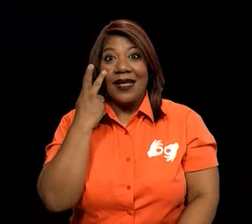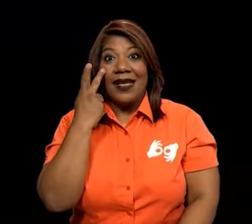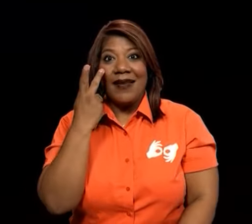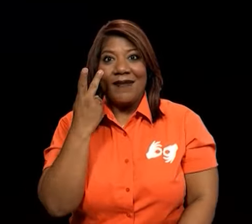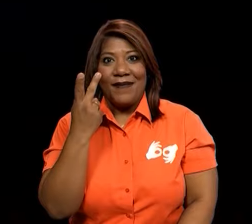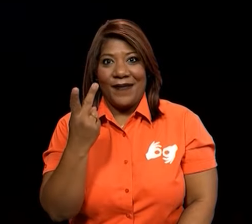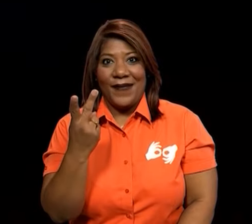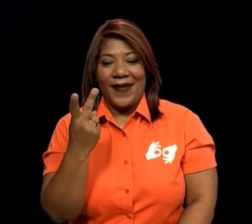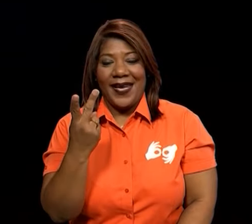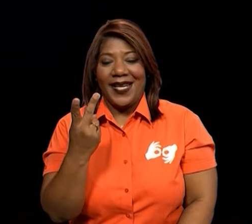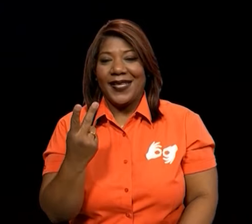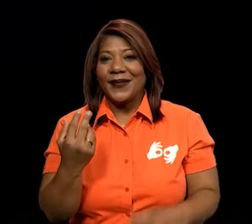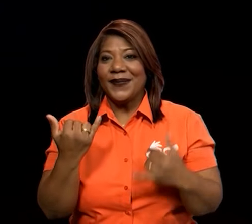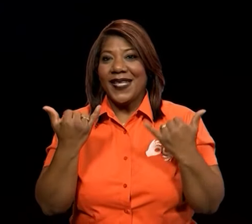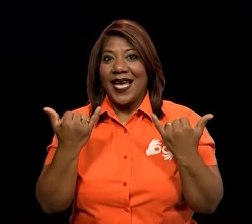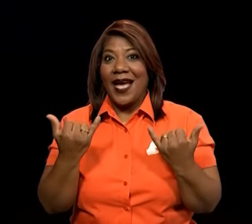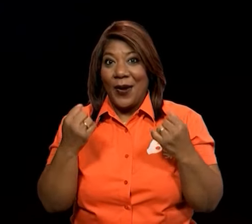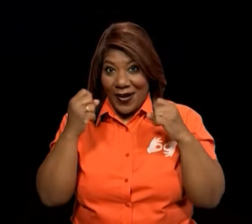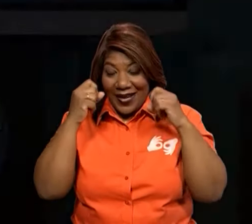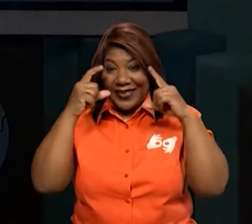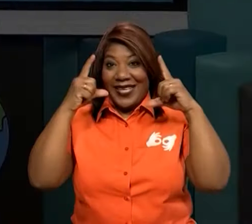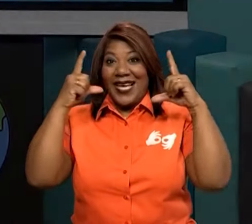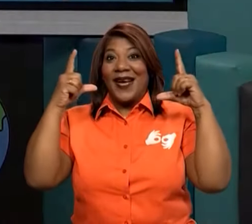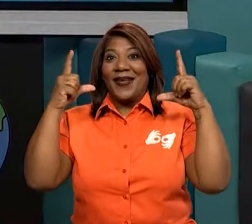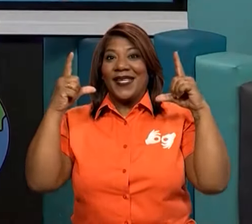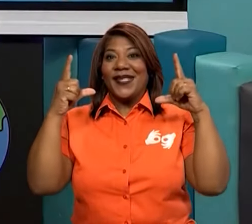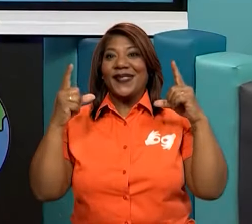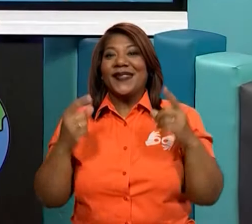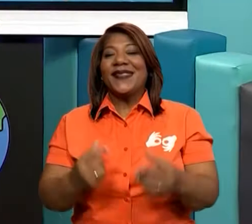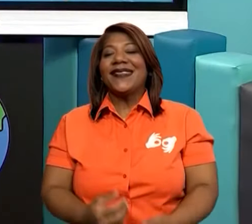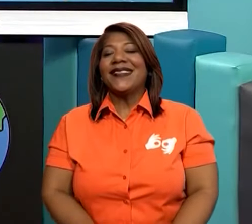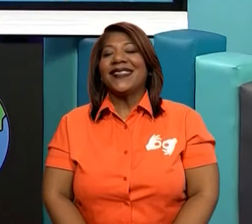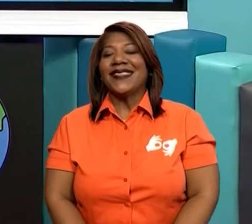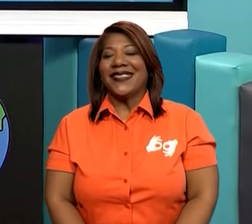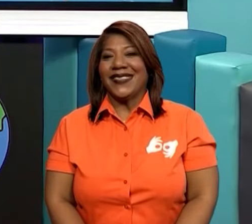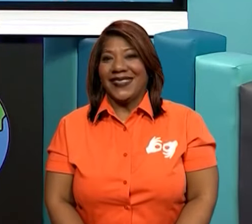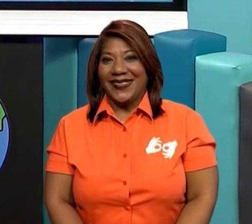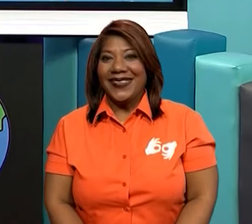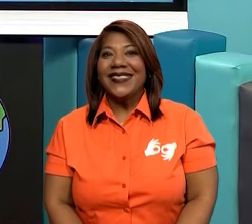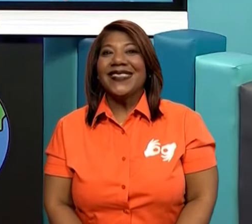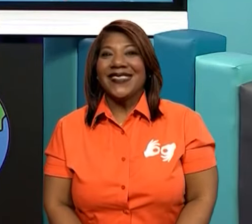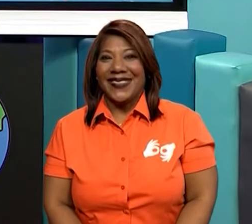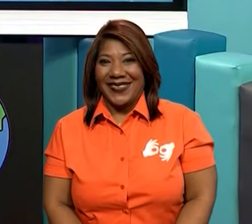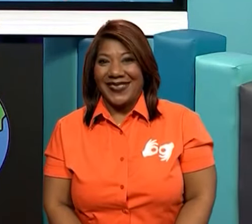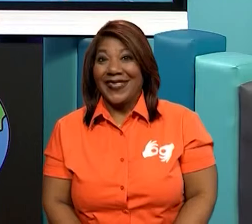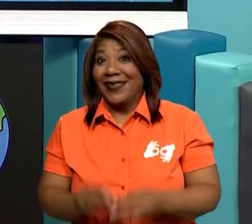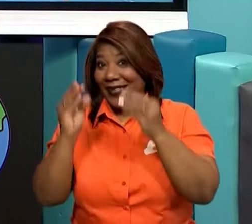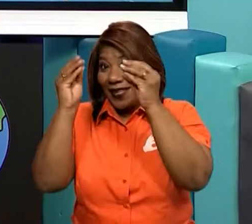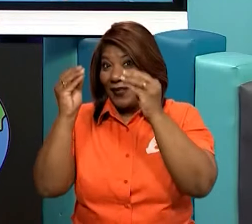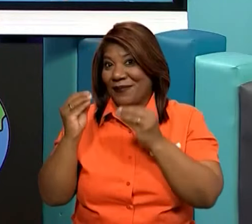¿Ok? Ahora abre los ojos. Ah, ahora sí me ves, ¿verdad? Mírame.